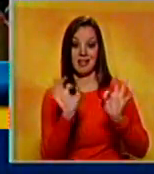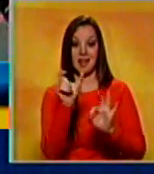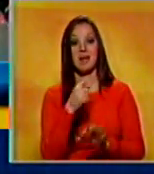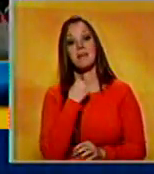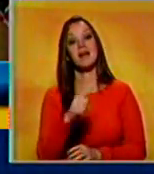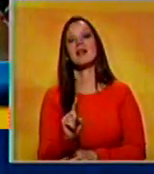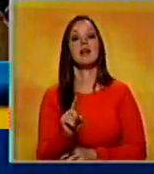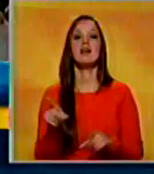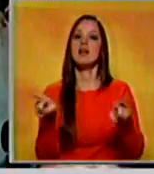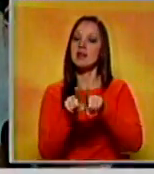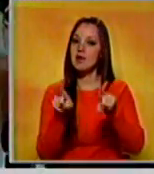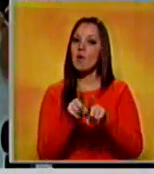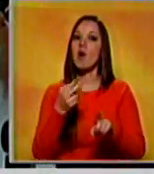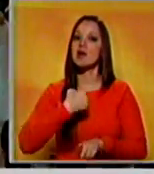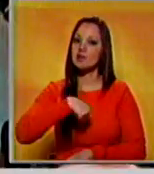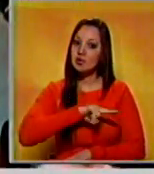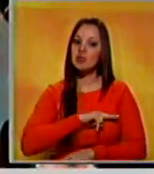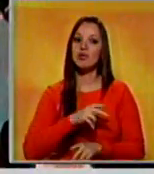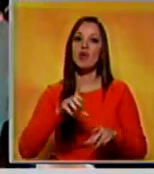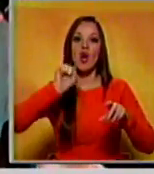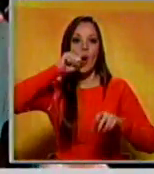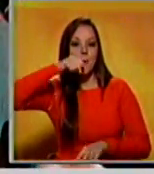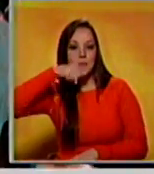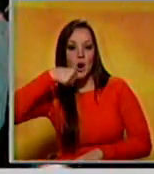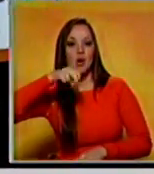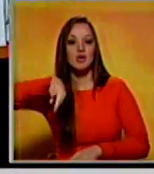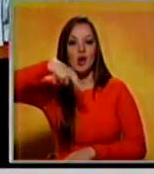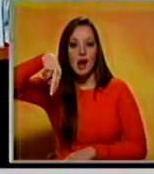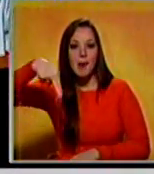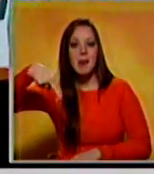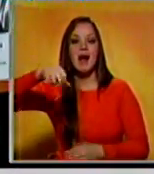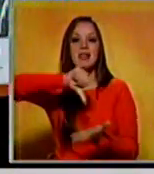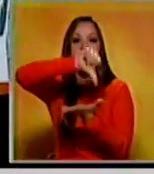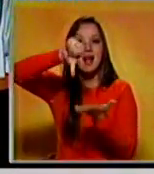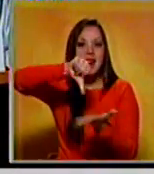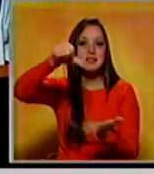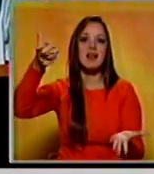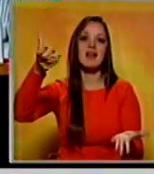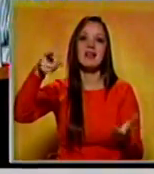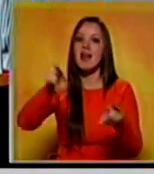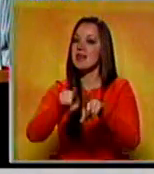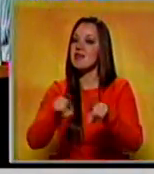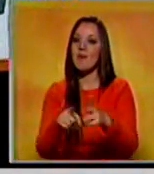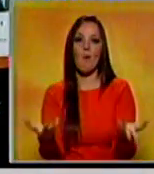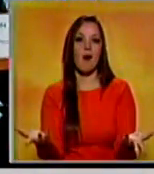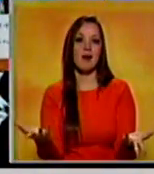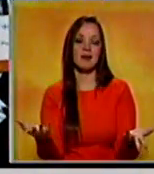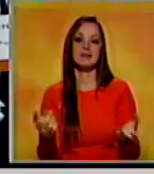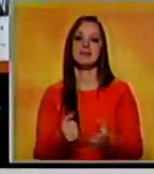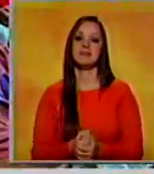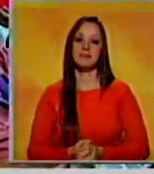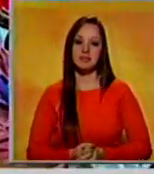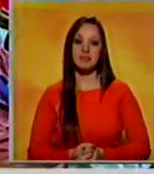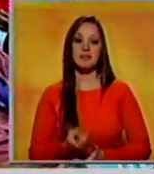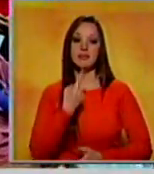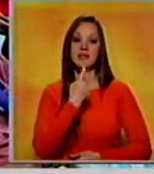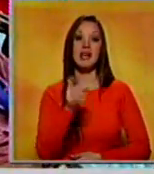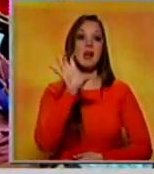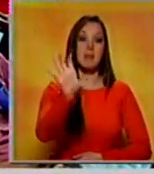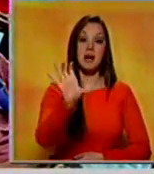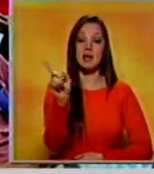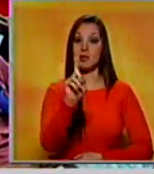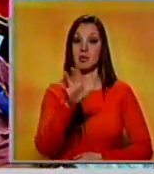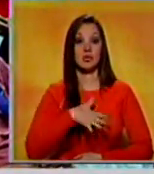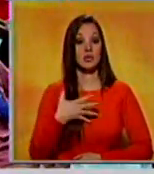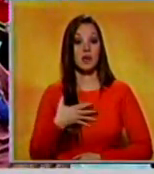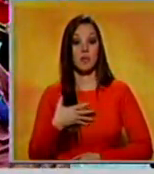con el bollo, con la pasta, con el bollo. Carlos Farías, diputado de la Asamblea Nacional, dijo que en el país no se puede ocultar que